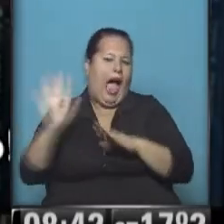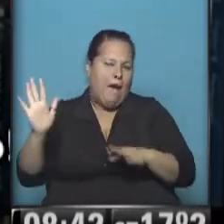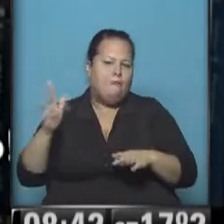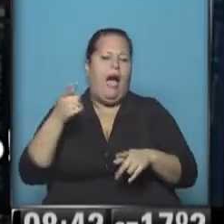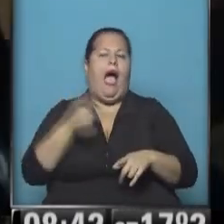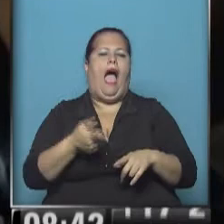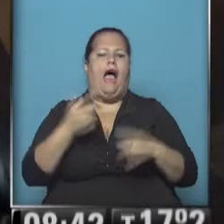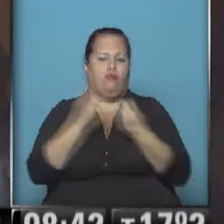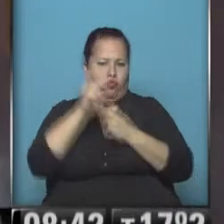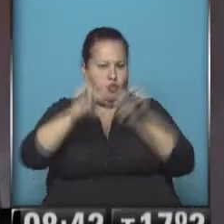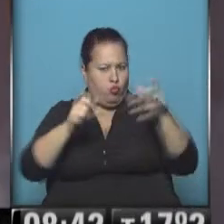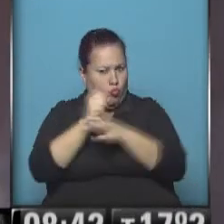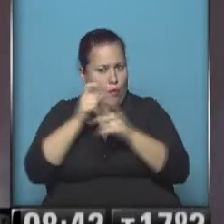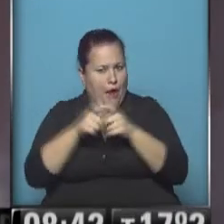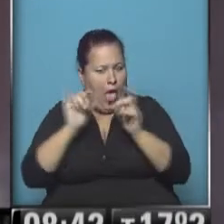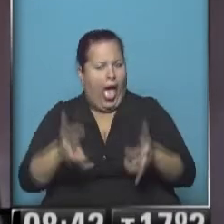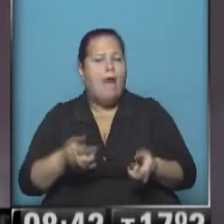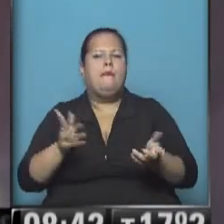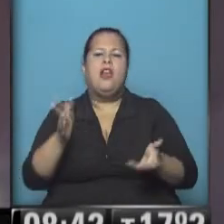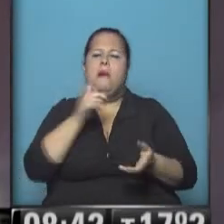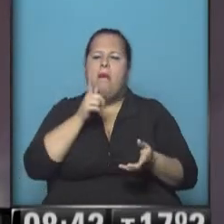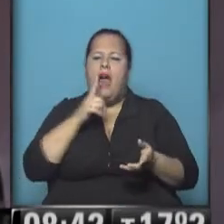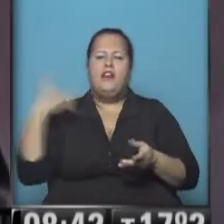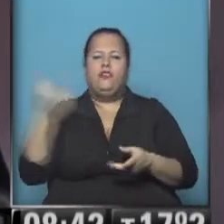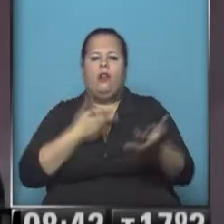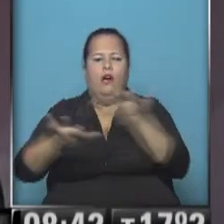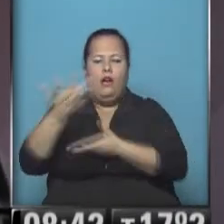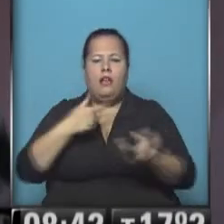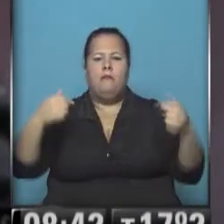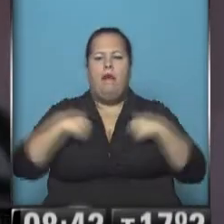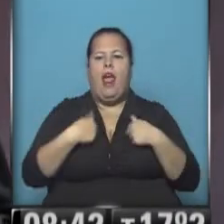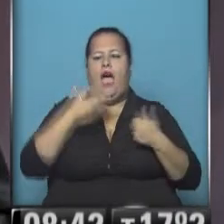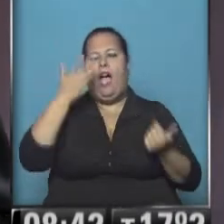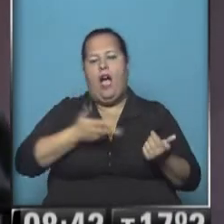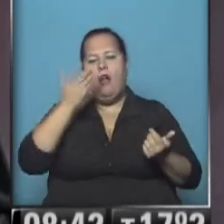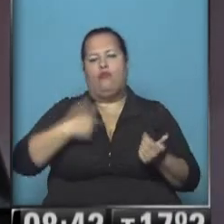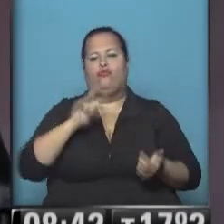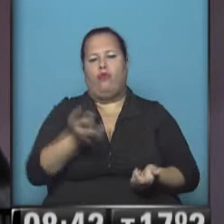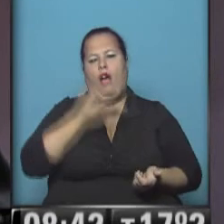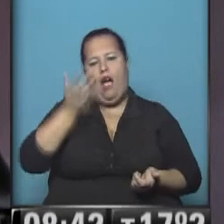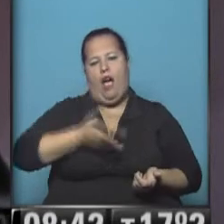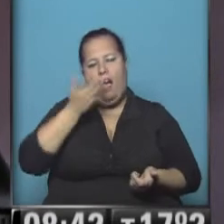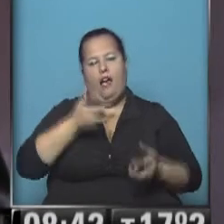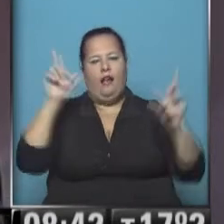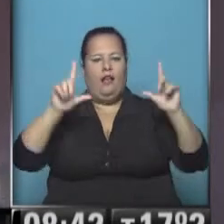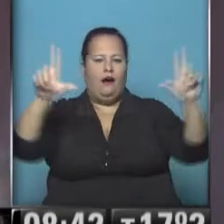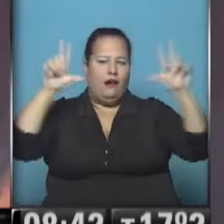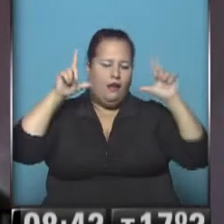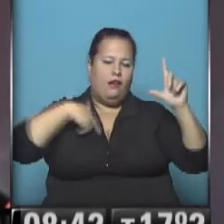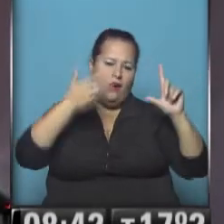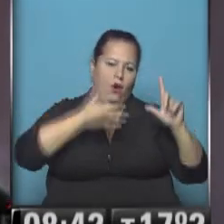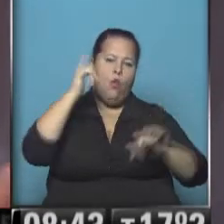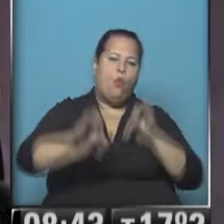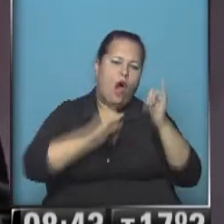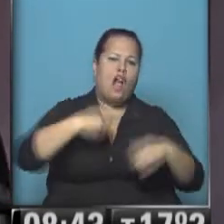gran elenco que tiene esta película, parece que todos interactúan para que Al Pacino siga monologando y monologando frente a cámara, contando